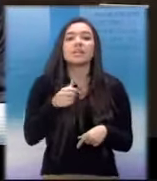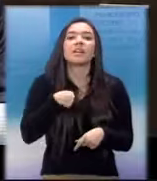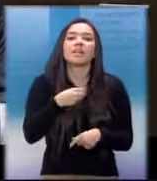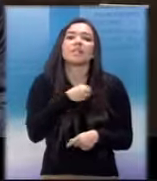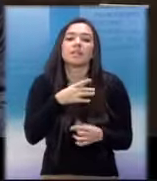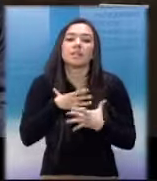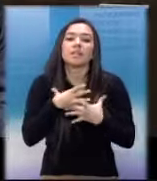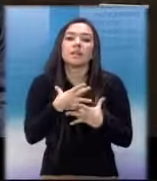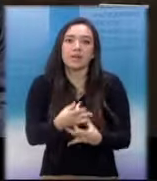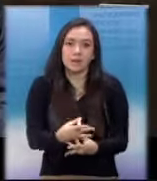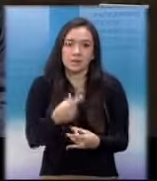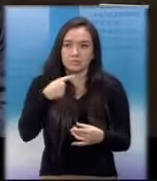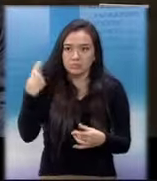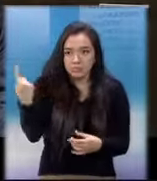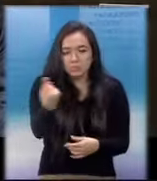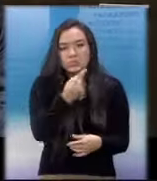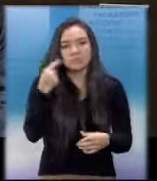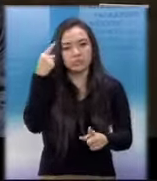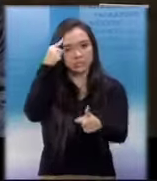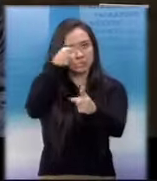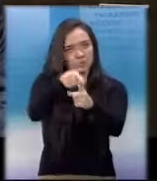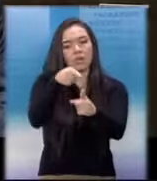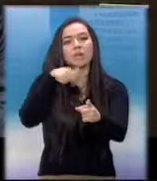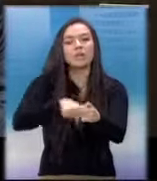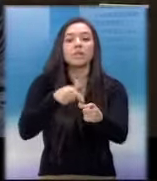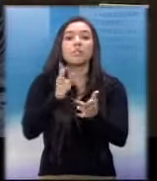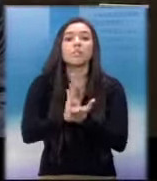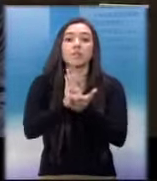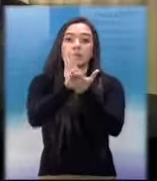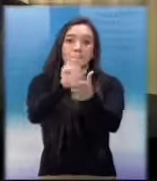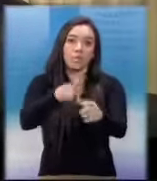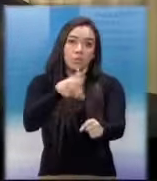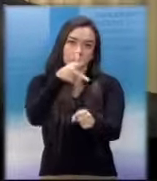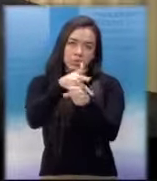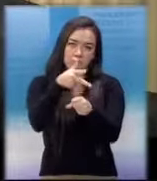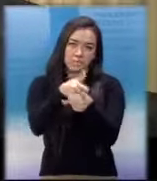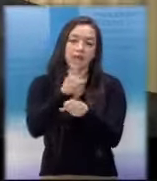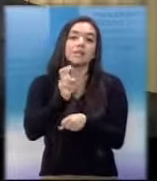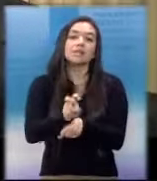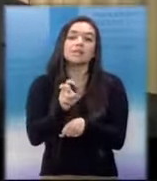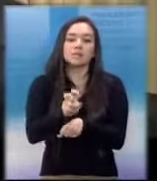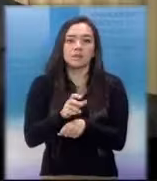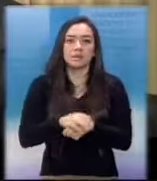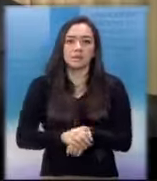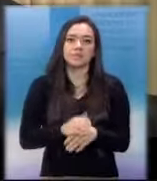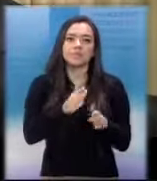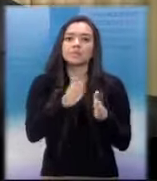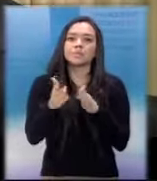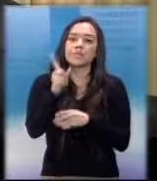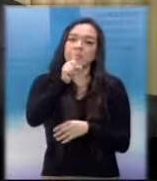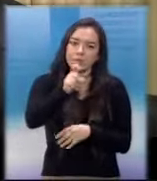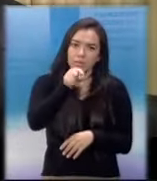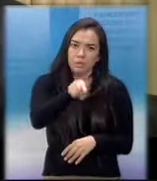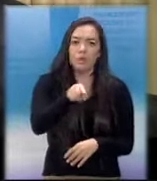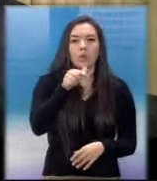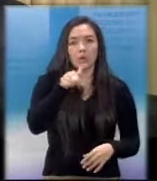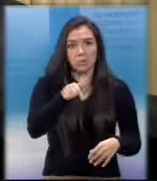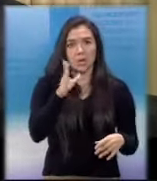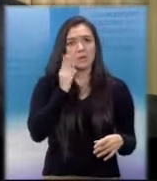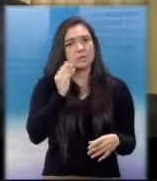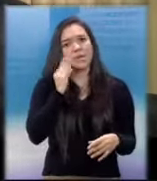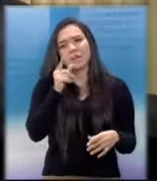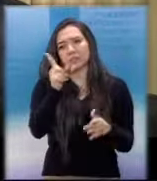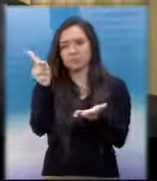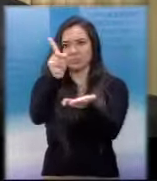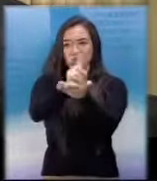es imperativo que el Congreso de la República trabaje en beneficio de Guatemala. Diputado, no es la primera vez que usted tiene esta experiencia en la